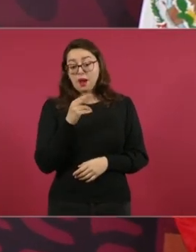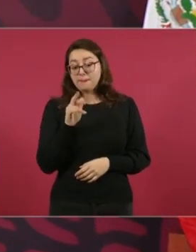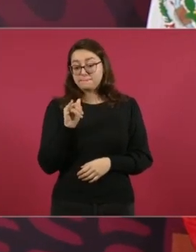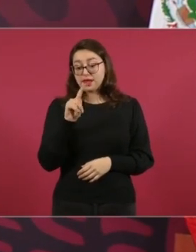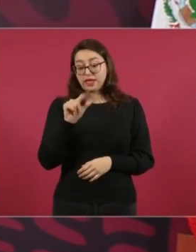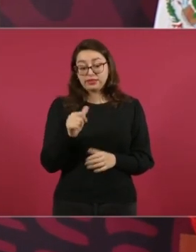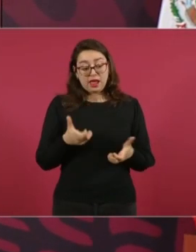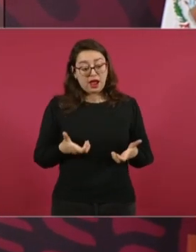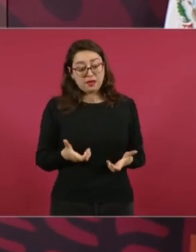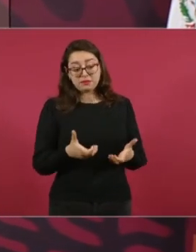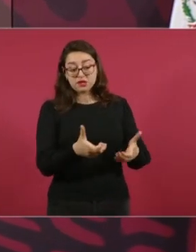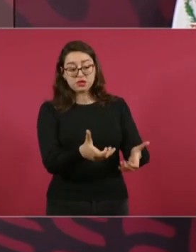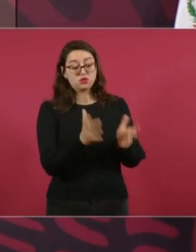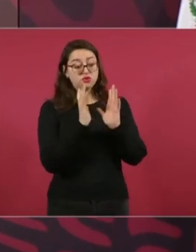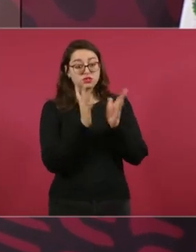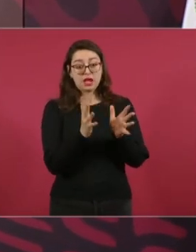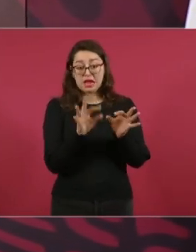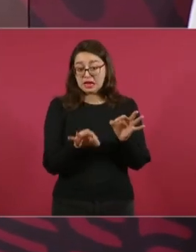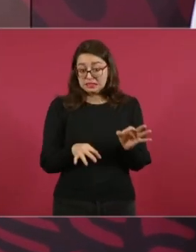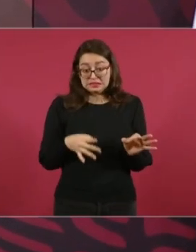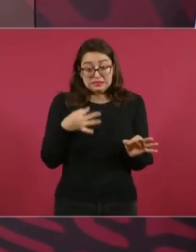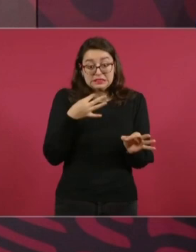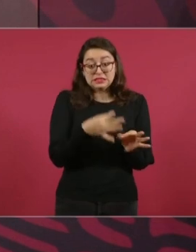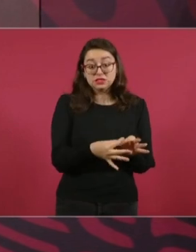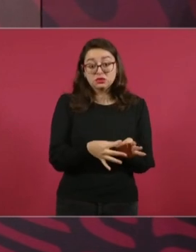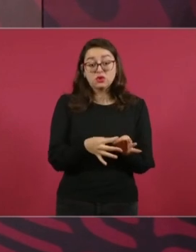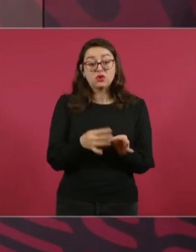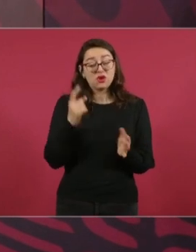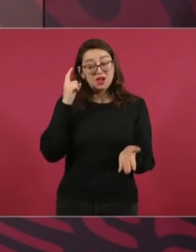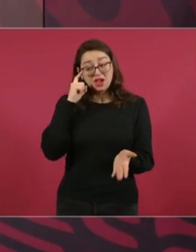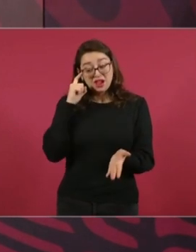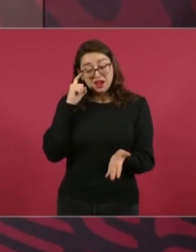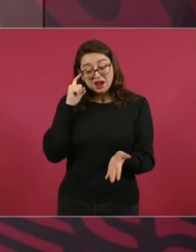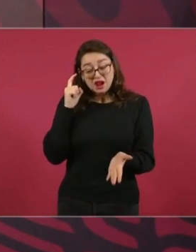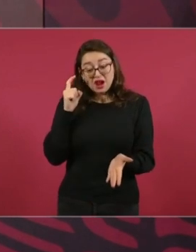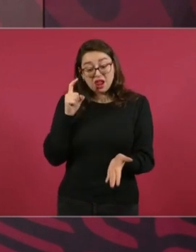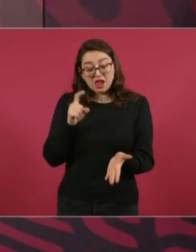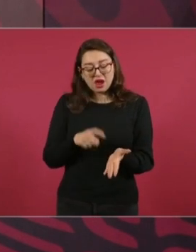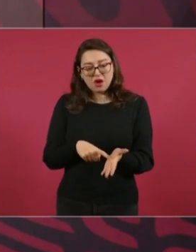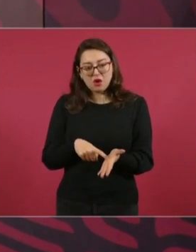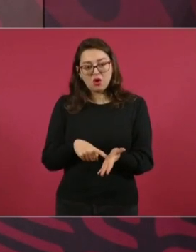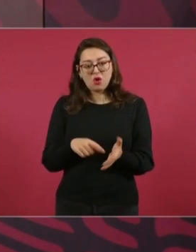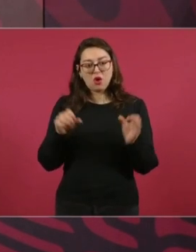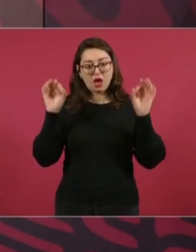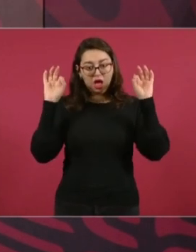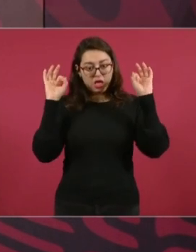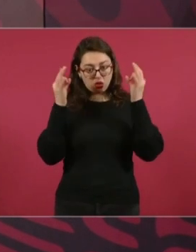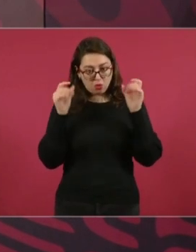que la secretaría está trabajando lo de la aduana